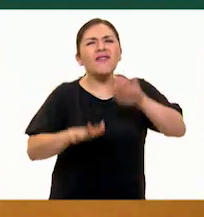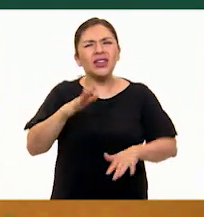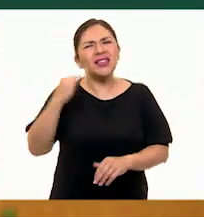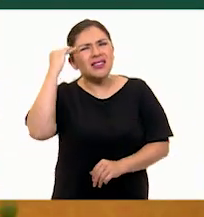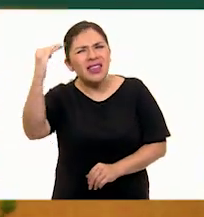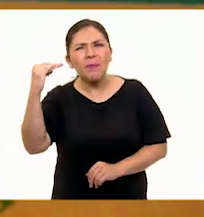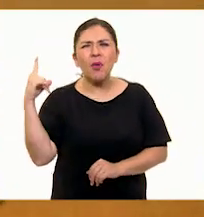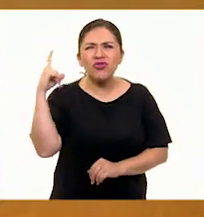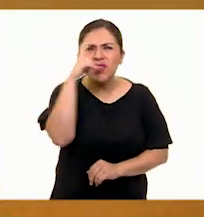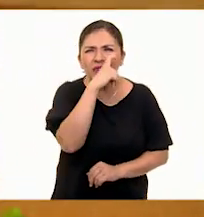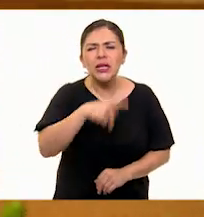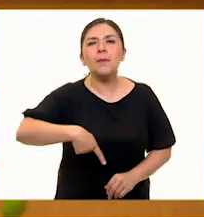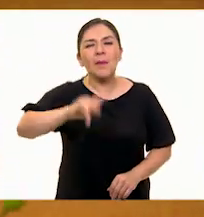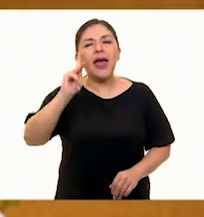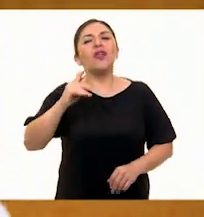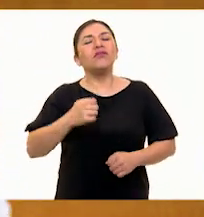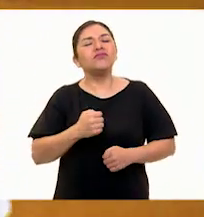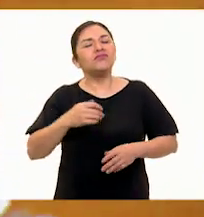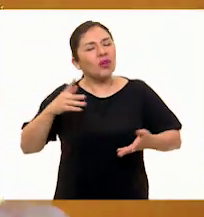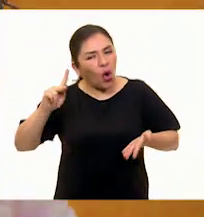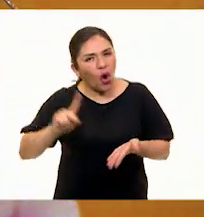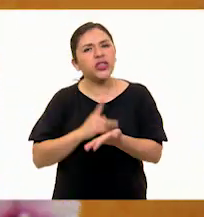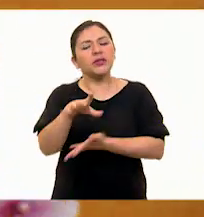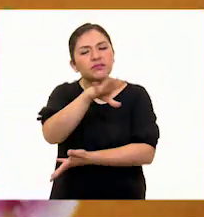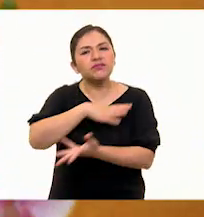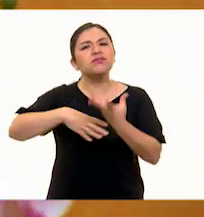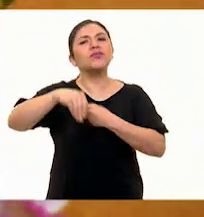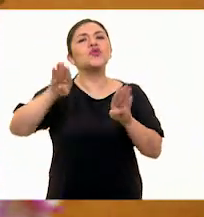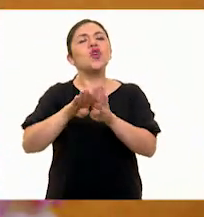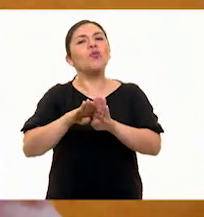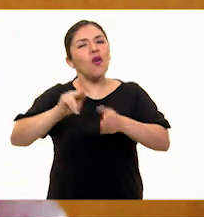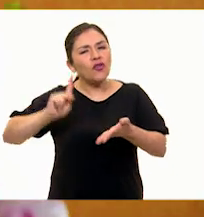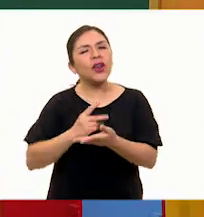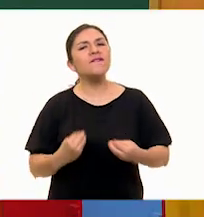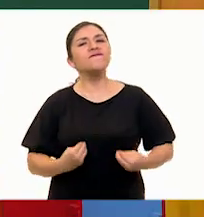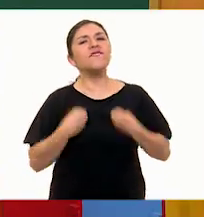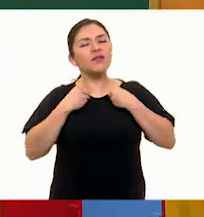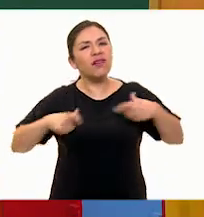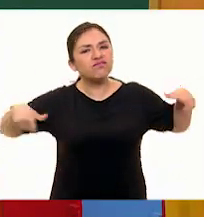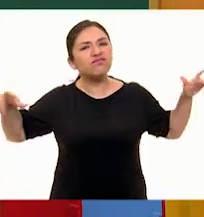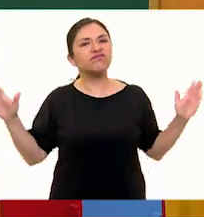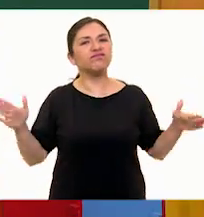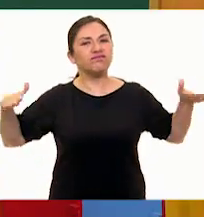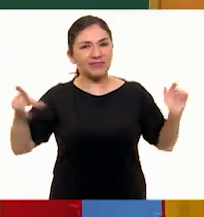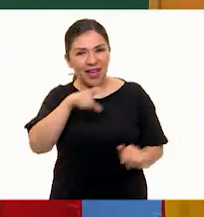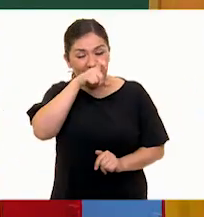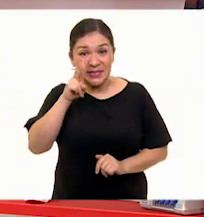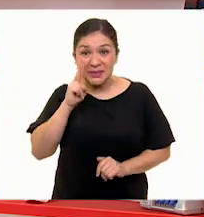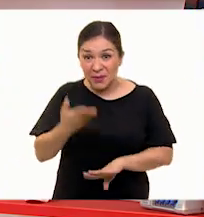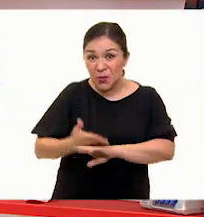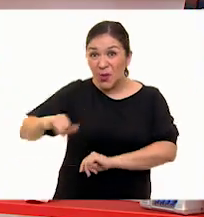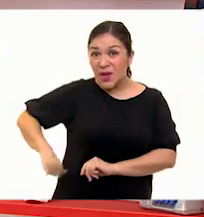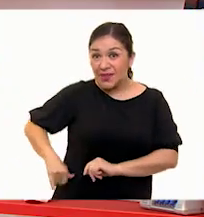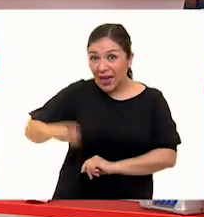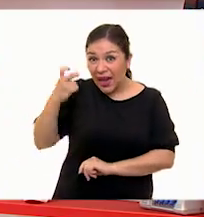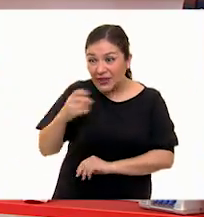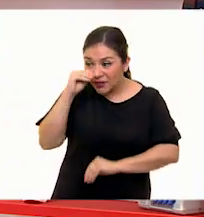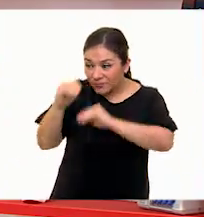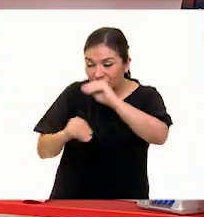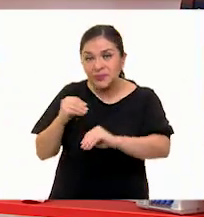difíciles pero siempre renace, ¿no? Casi como un fénix. ¡Qué interesante! Ya vieron una obra terminada de Galo Escultor.